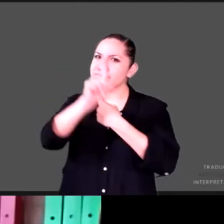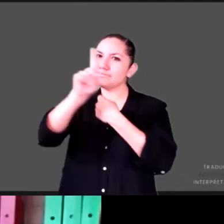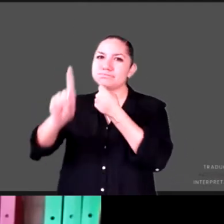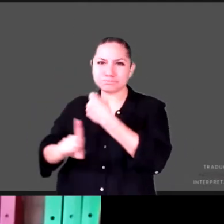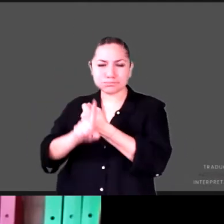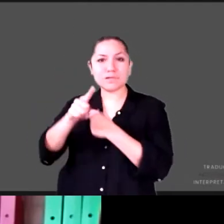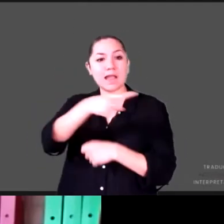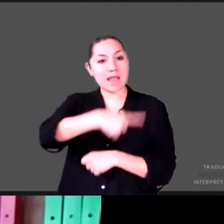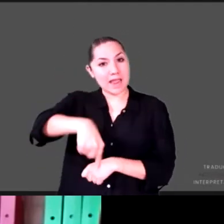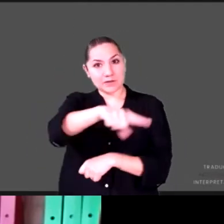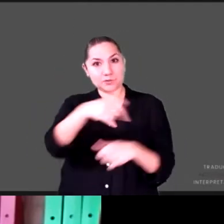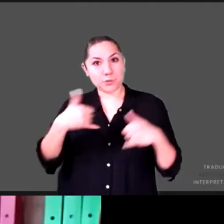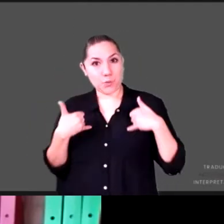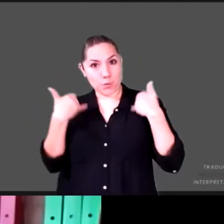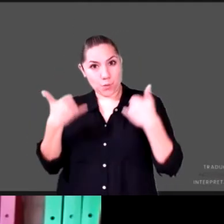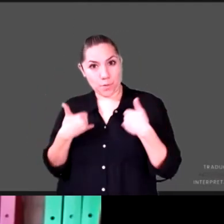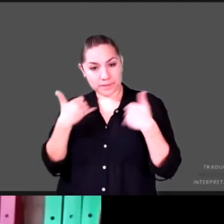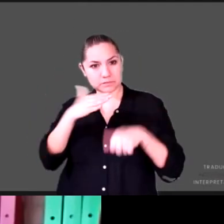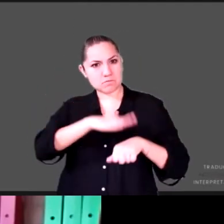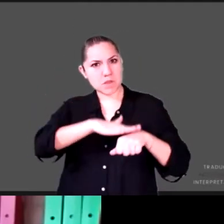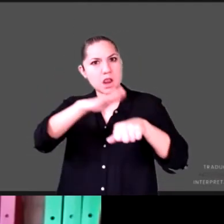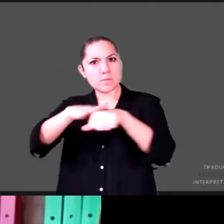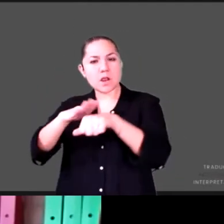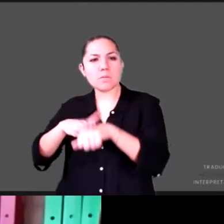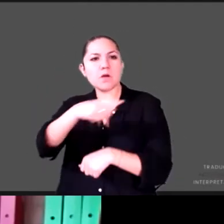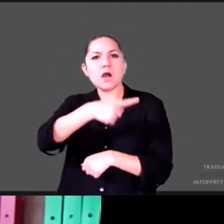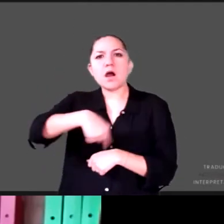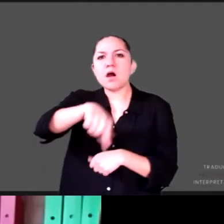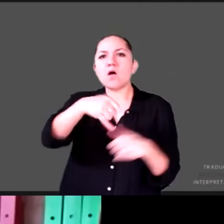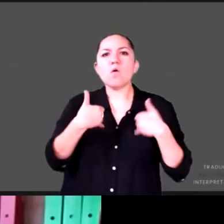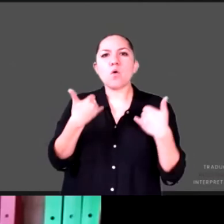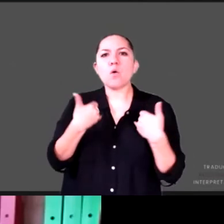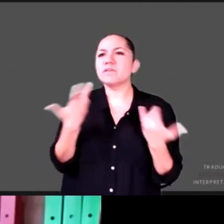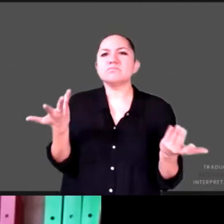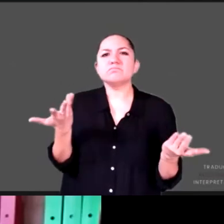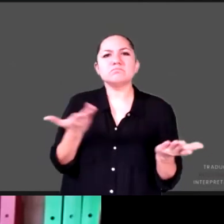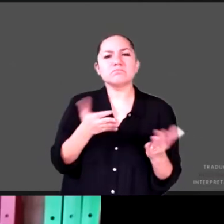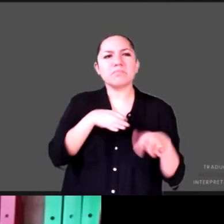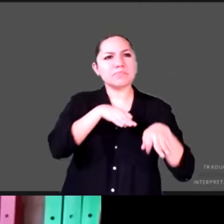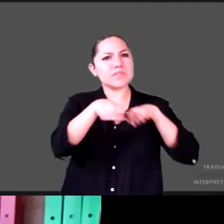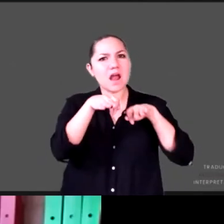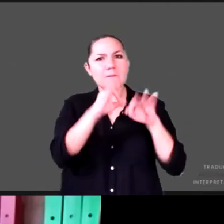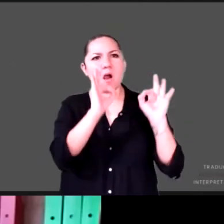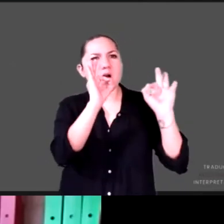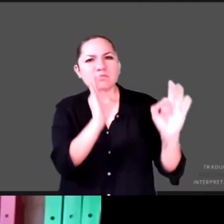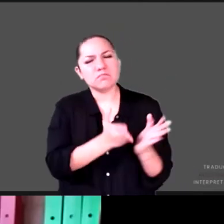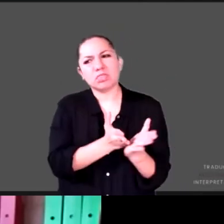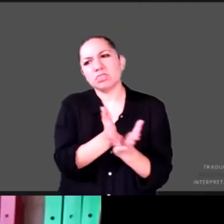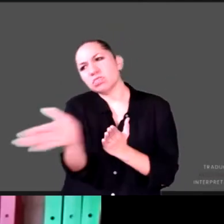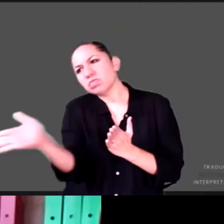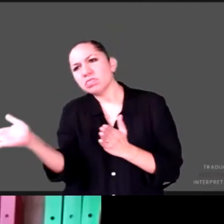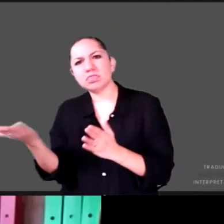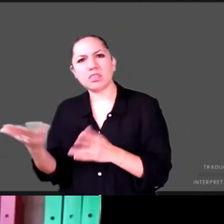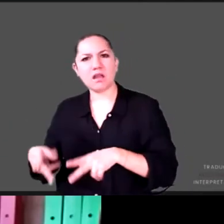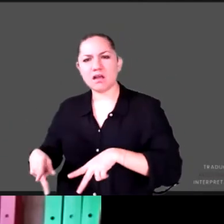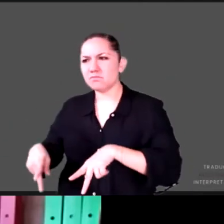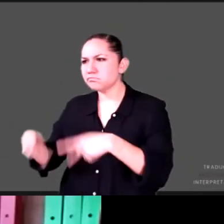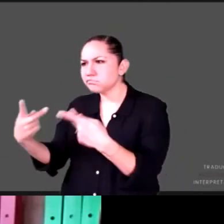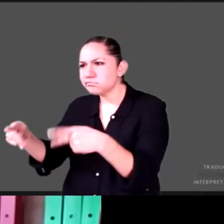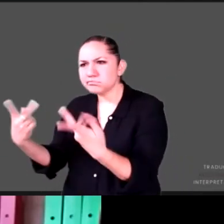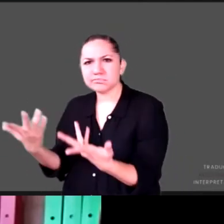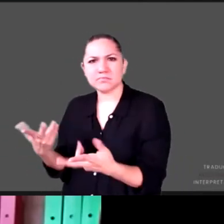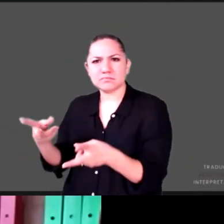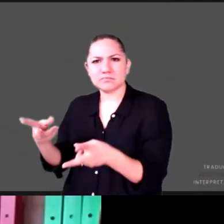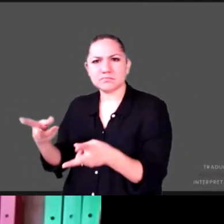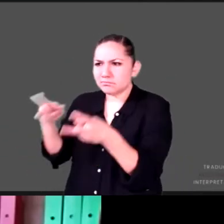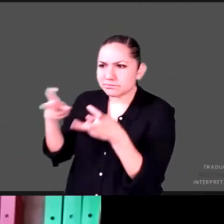que se incorpora a trabajos ilícitos y a la delincuencia, entre muchas otras consecuencias, así como las sanciones económicas que